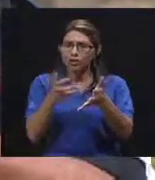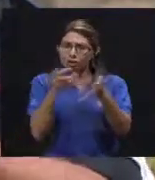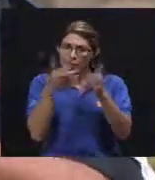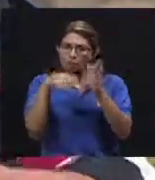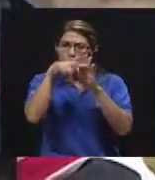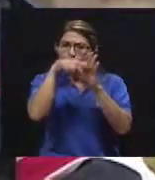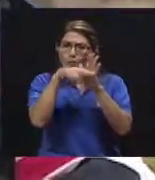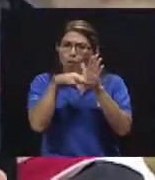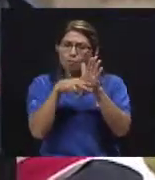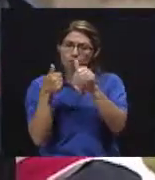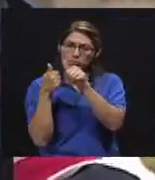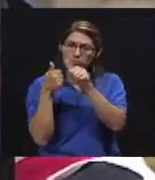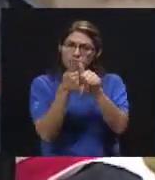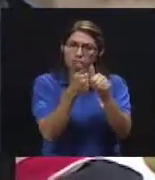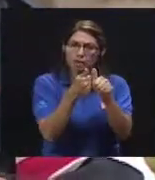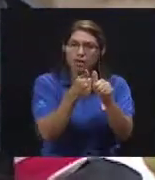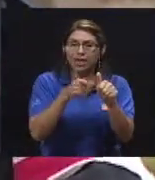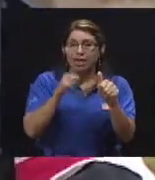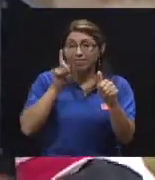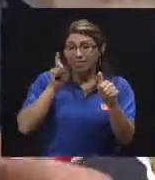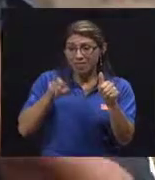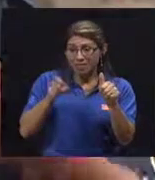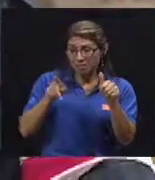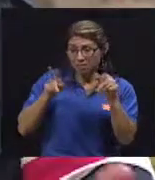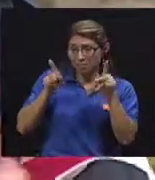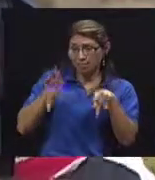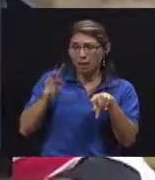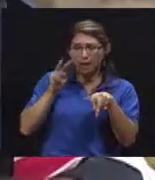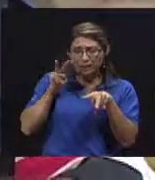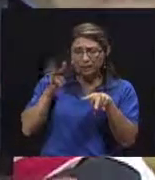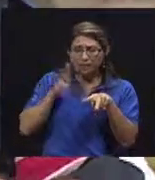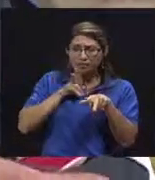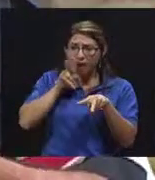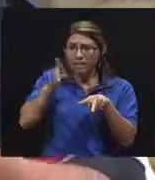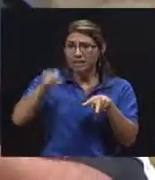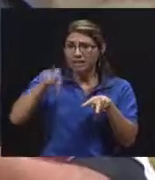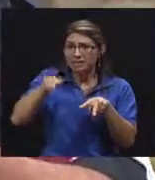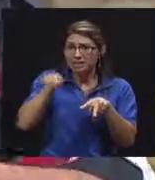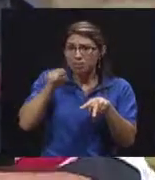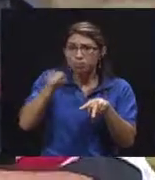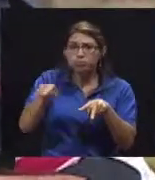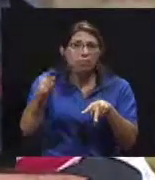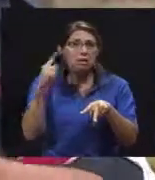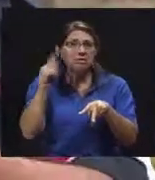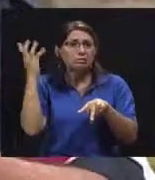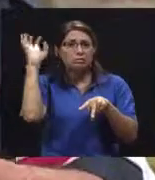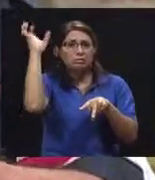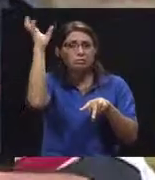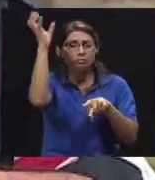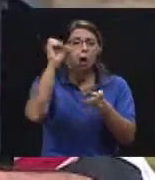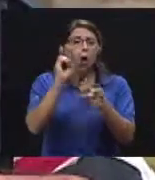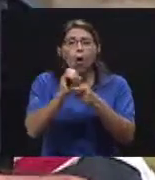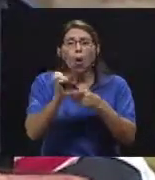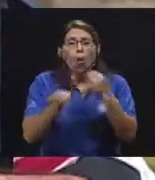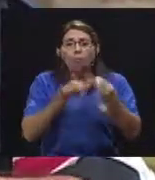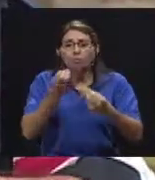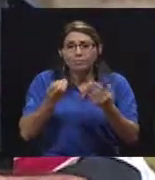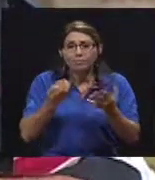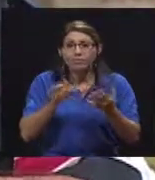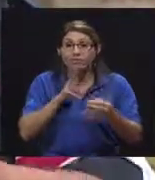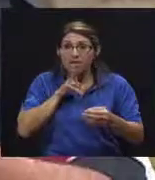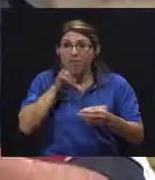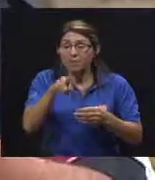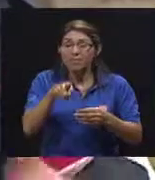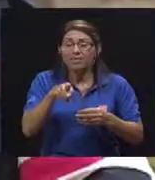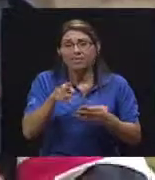Osvaldo. O ellos tienen que valorar si realmente el paciente está delicado, amerita llegar urgente o si hay más casos urgentes y necesarios que atender